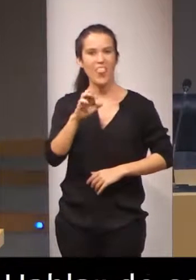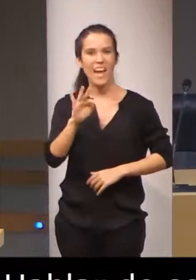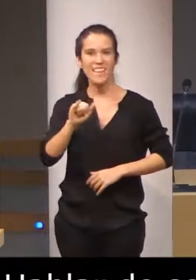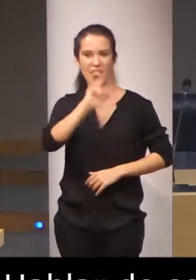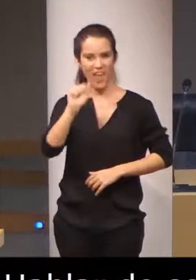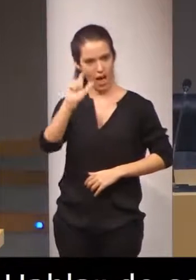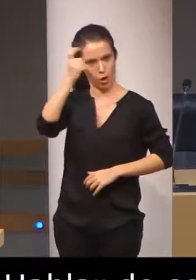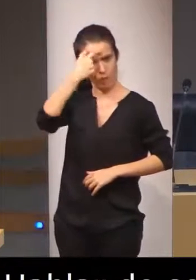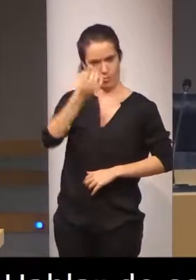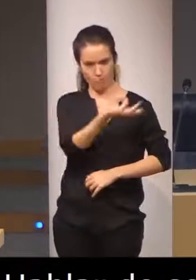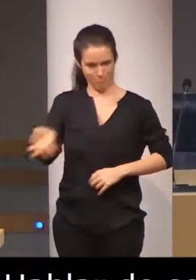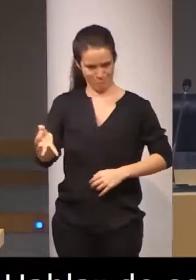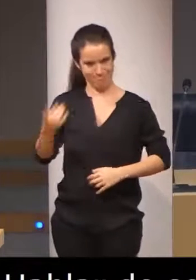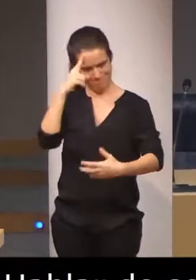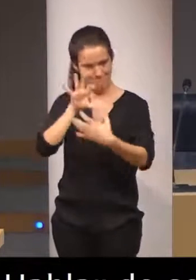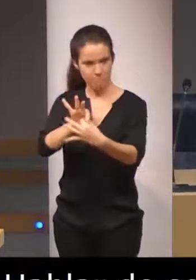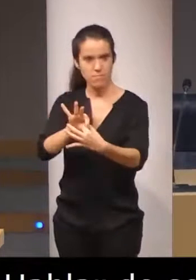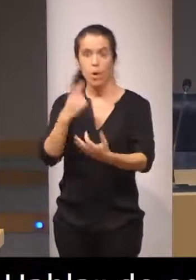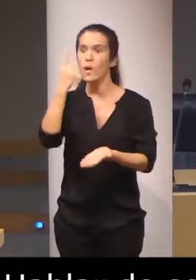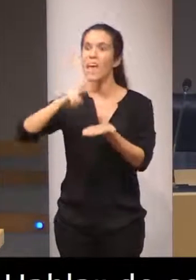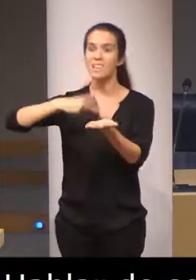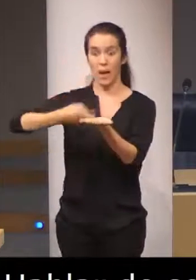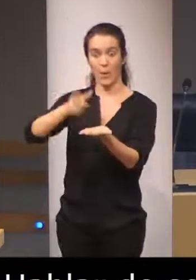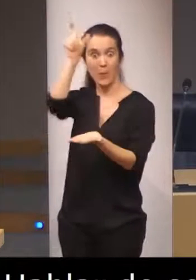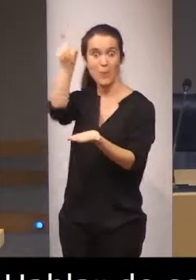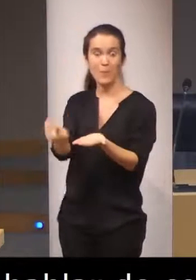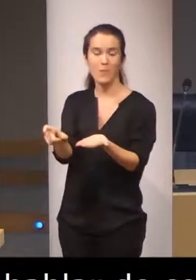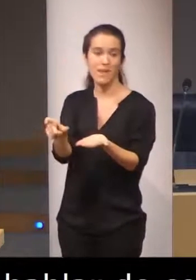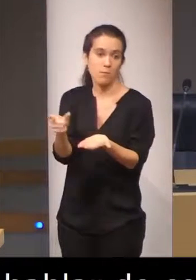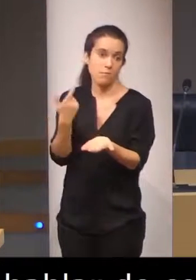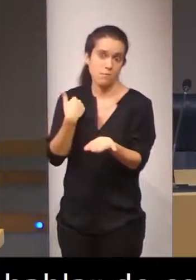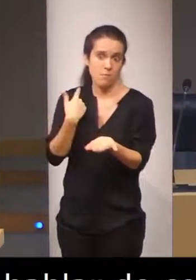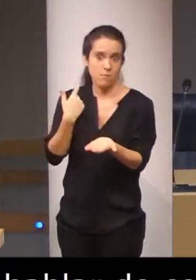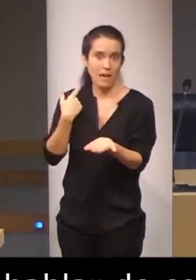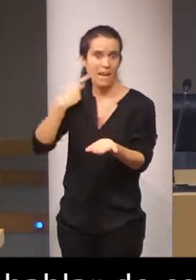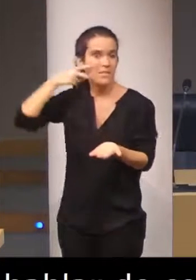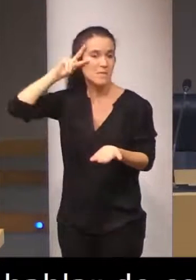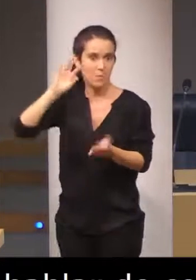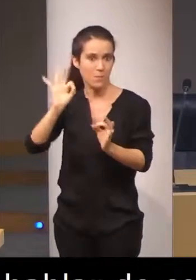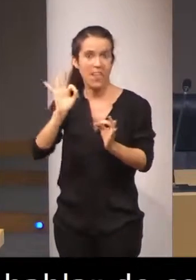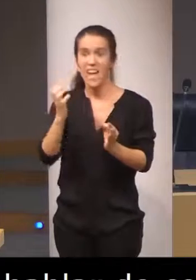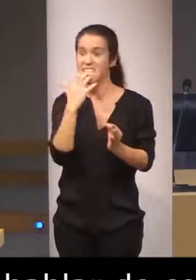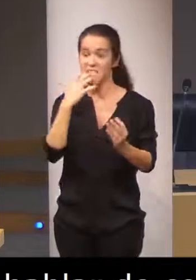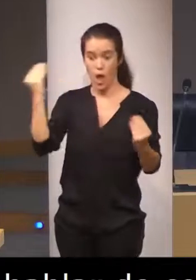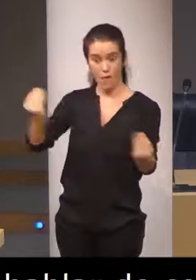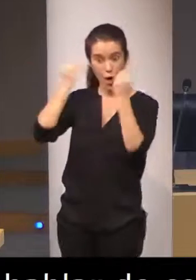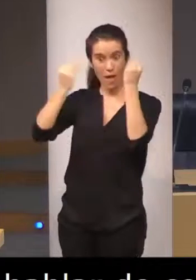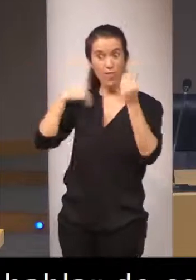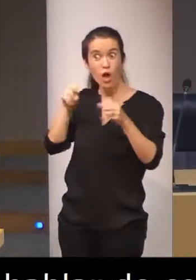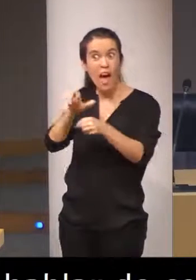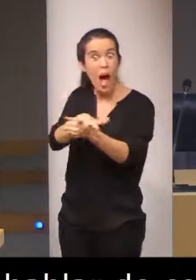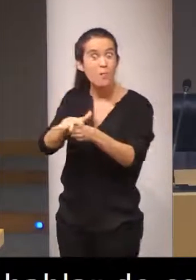un intérprete, un la experiencia nos lo enseña, si no tiene formación jurídica,